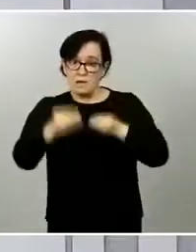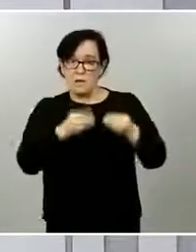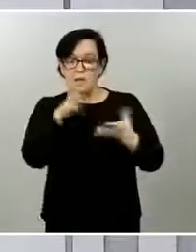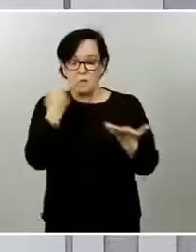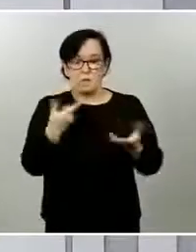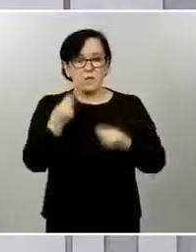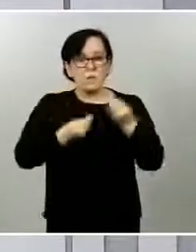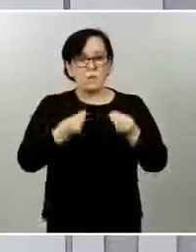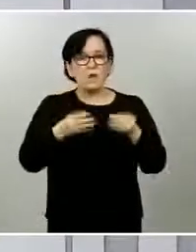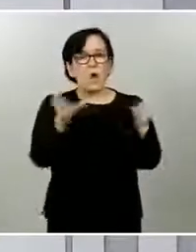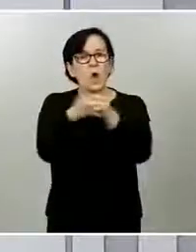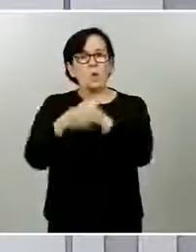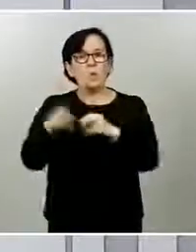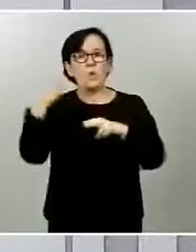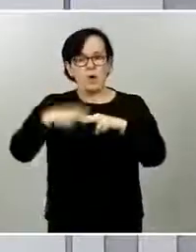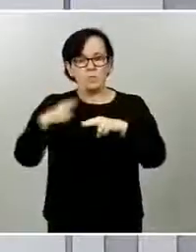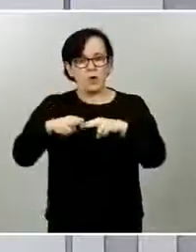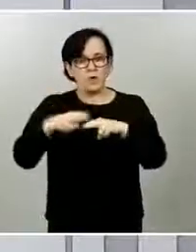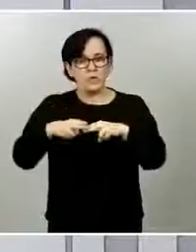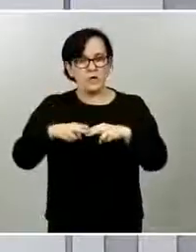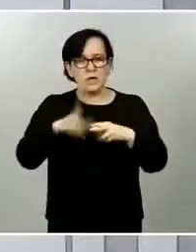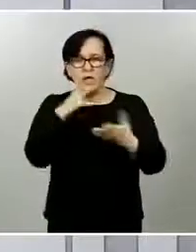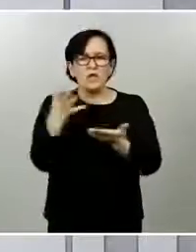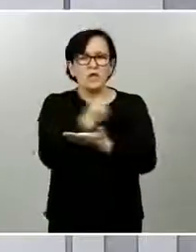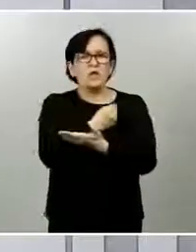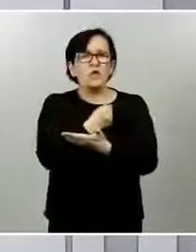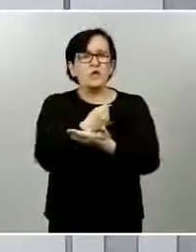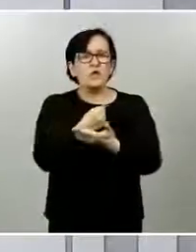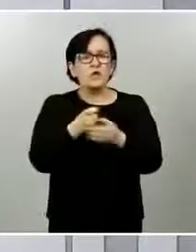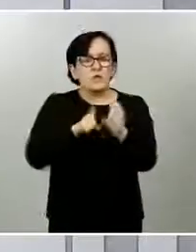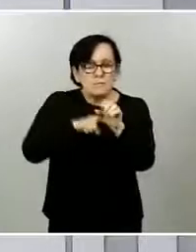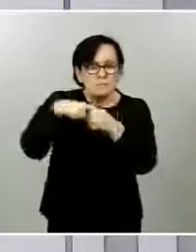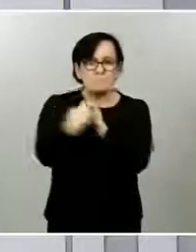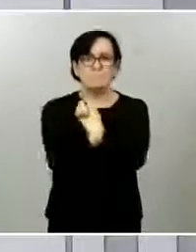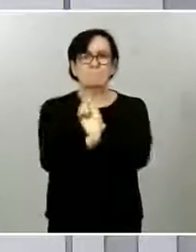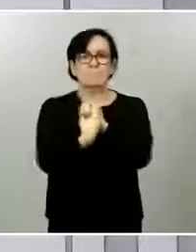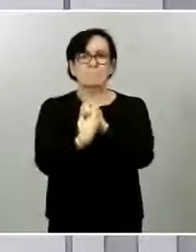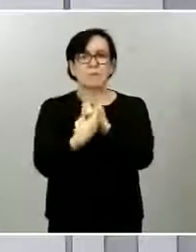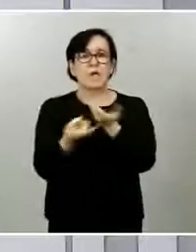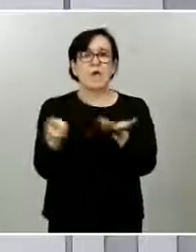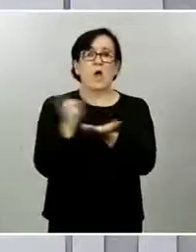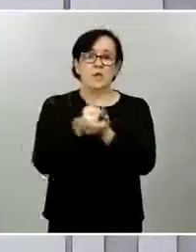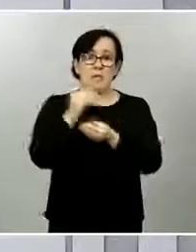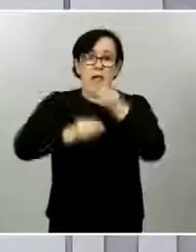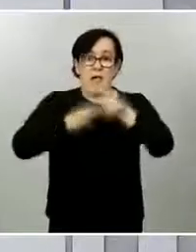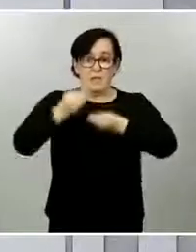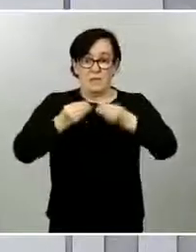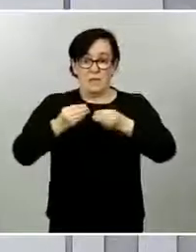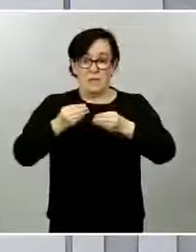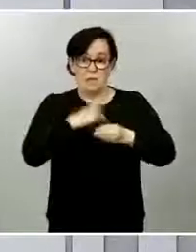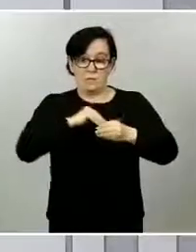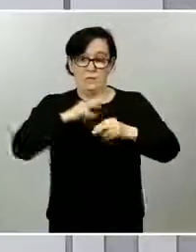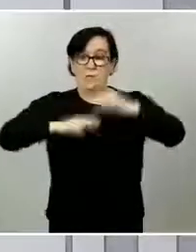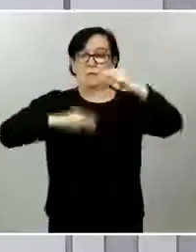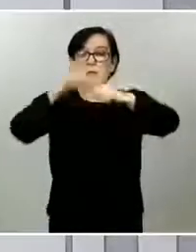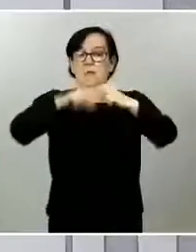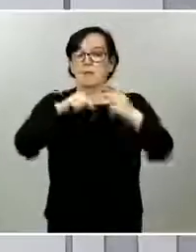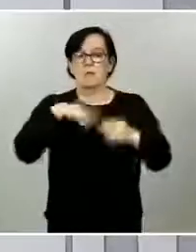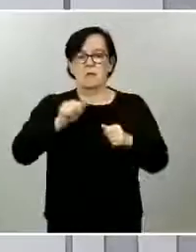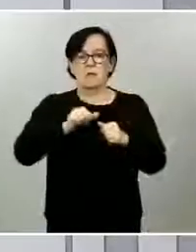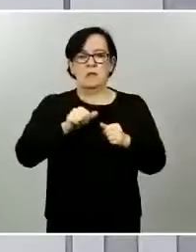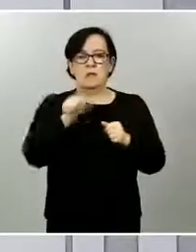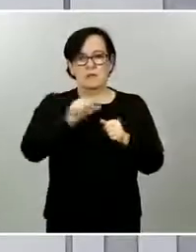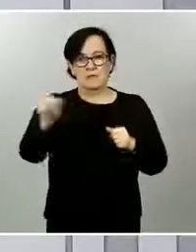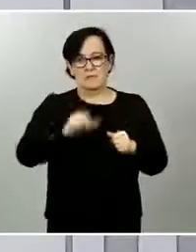para la reconstrucción no se puede hacer sin la participación de los agentes sociales, creemos que este es el marco y el camino que los partidos